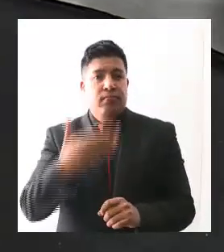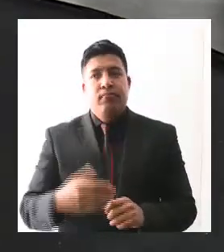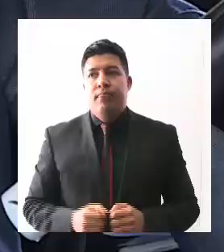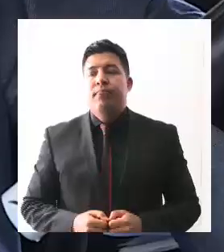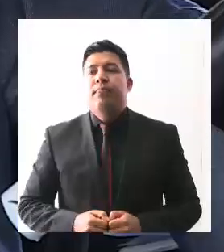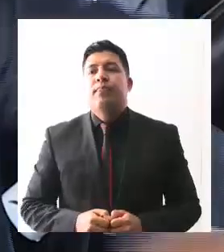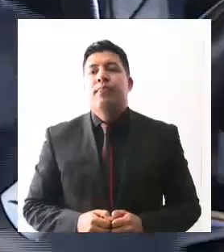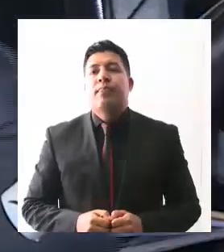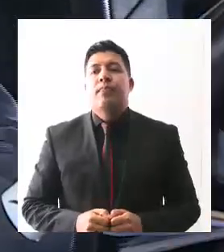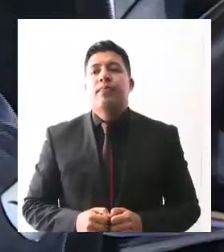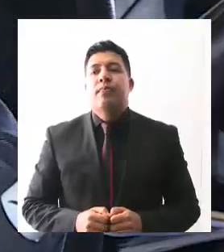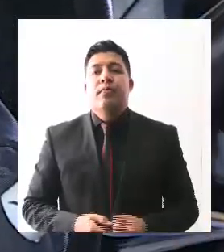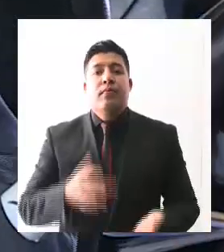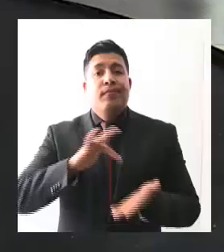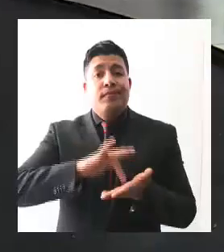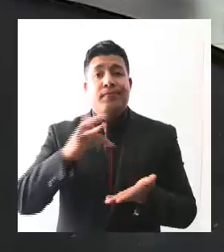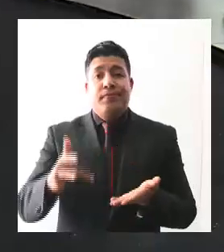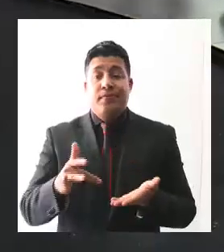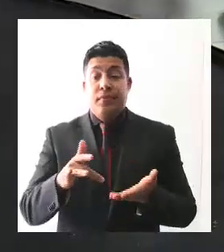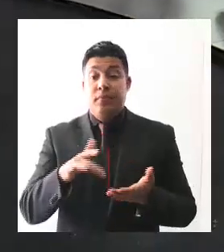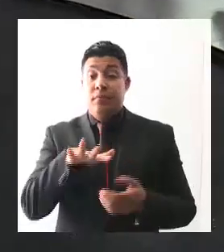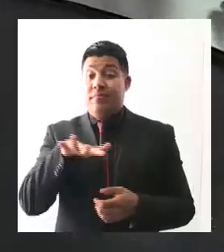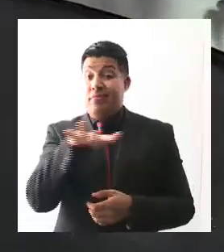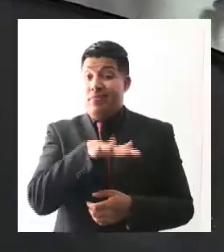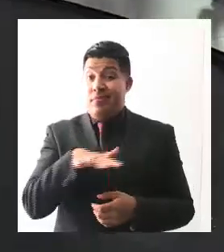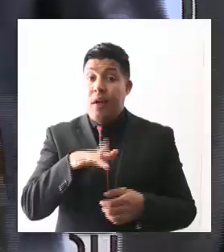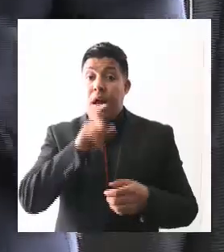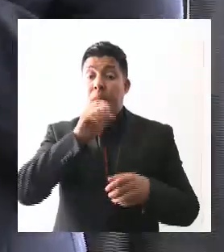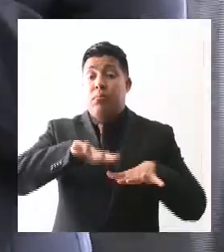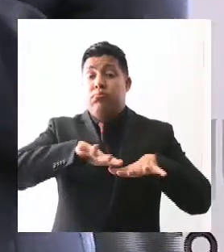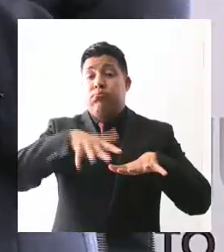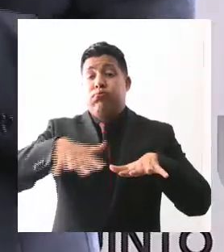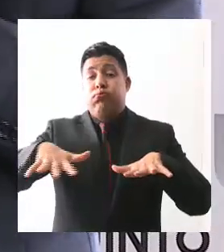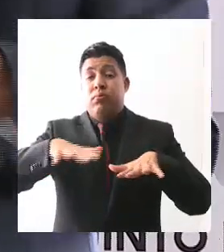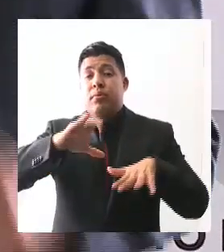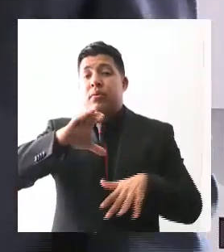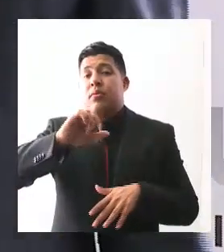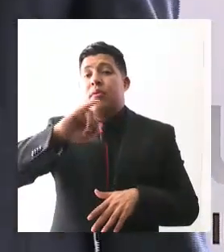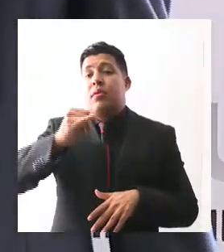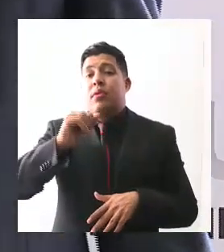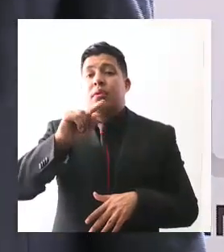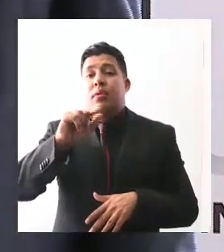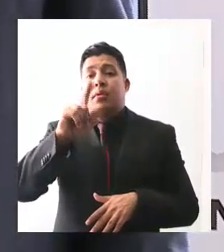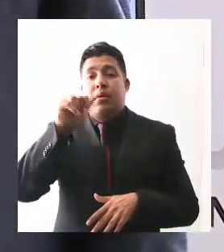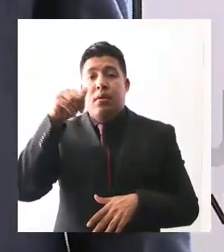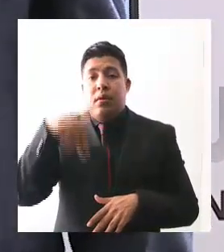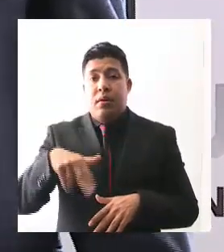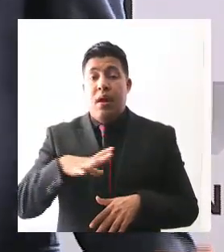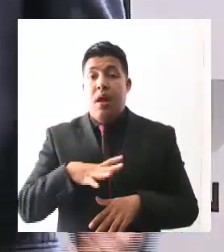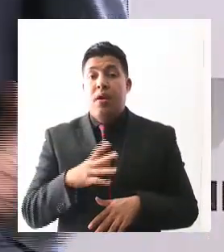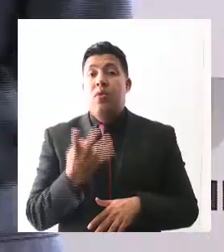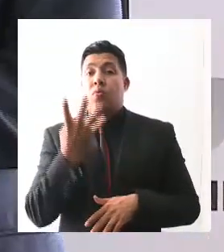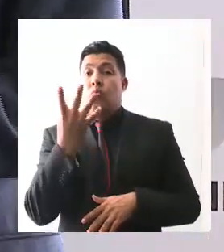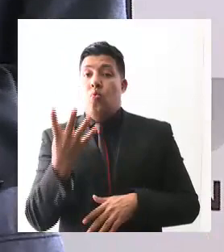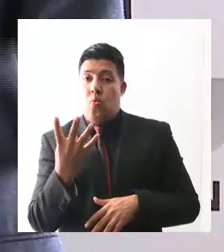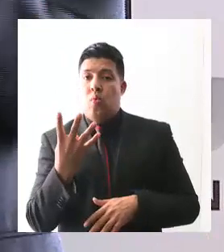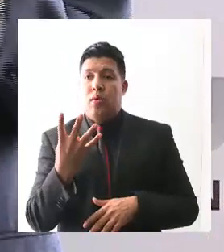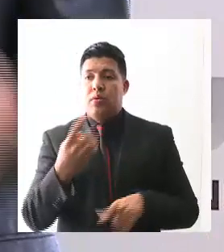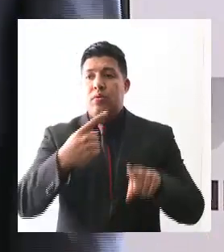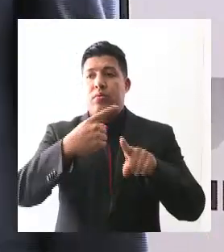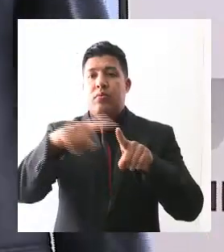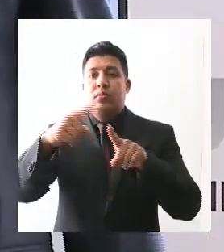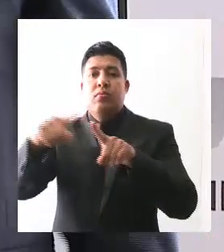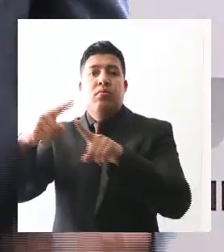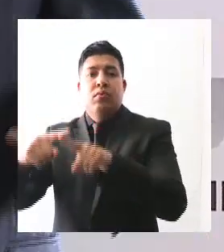Muy bien, gracias. En la Laguna de Cajititlán existen cuatro cooperativas de pescadores que durante muchos años